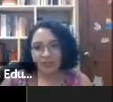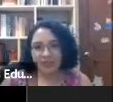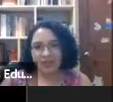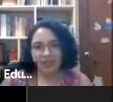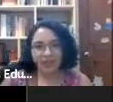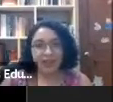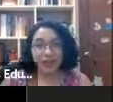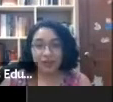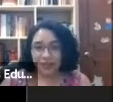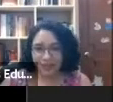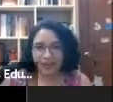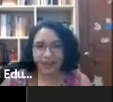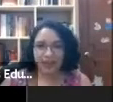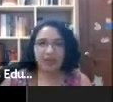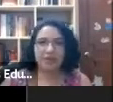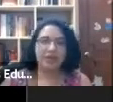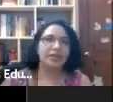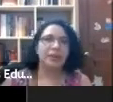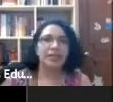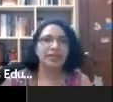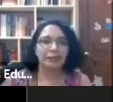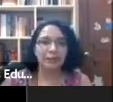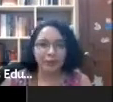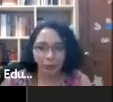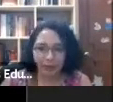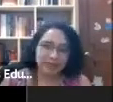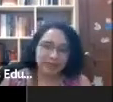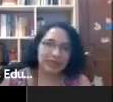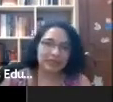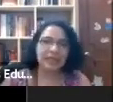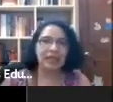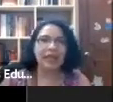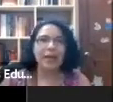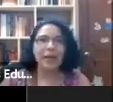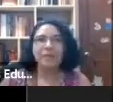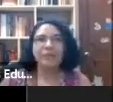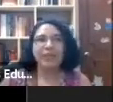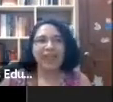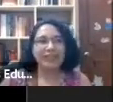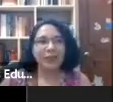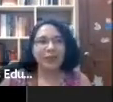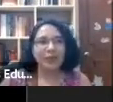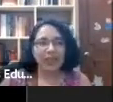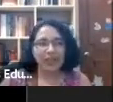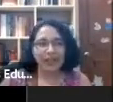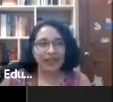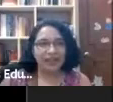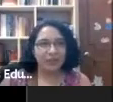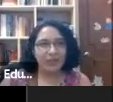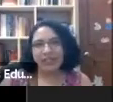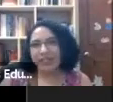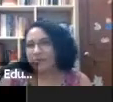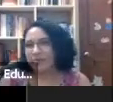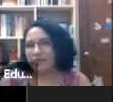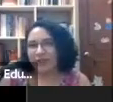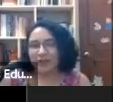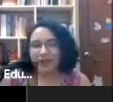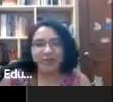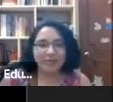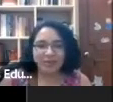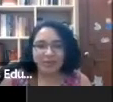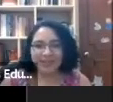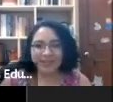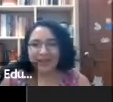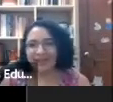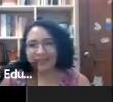son las personas que van, que vas encontrando en el camino, que se van haciendo tus cómplices, que, que son los que tú dices, sí,